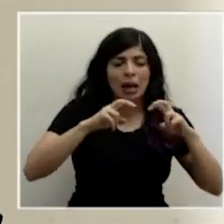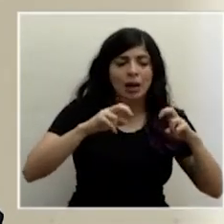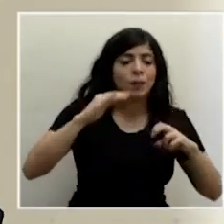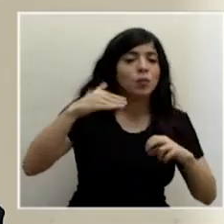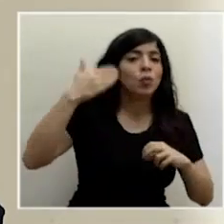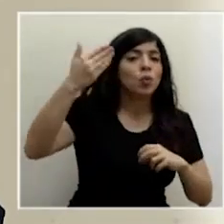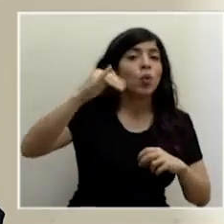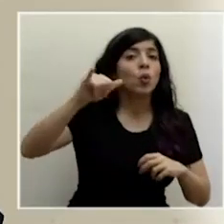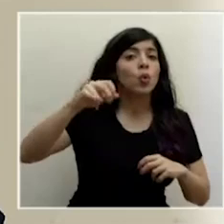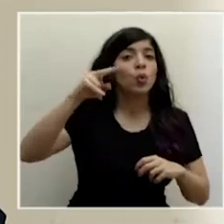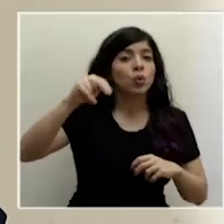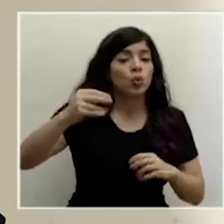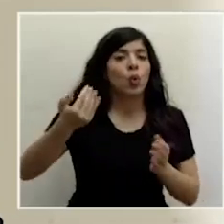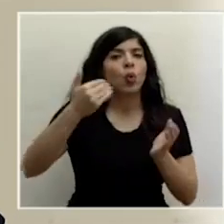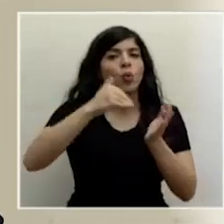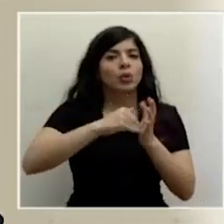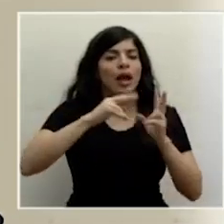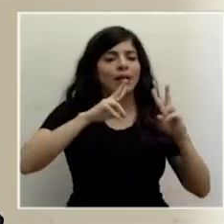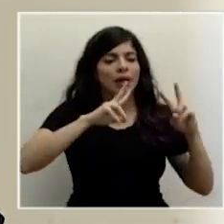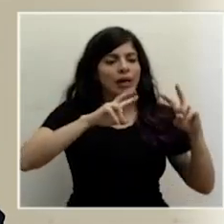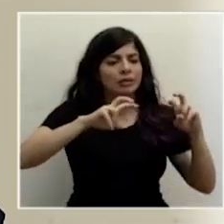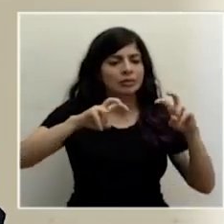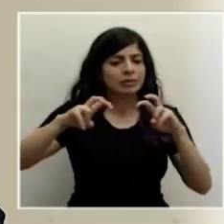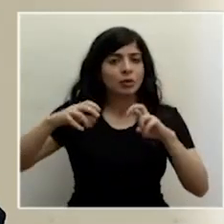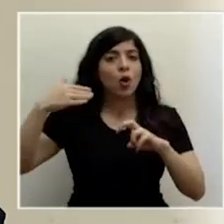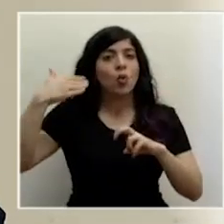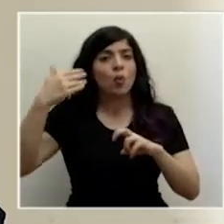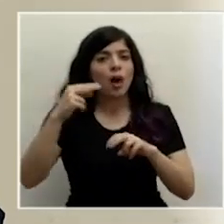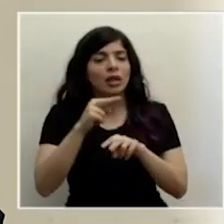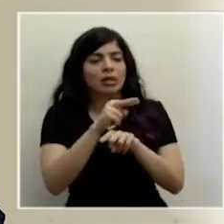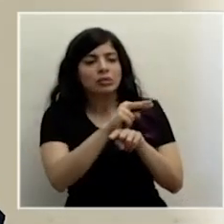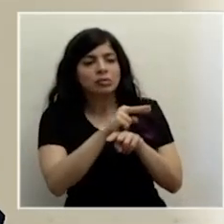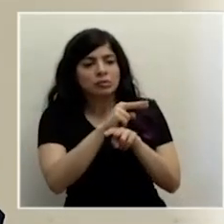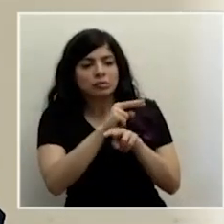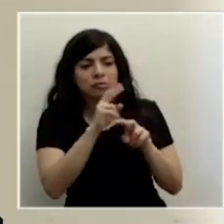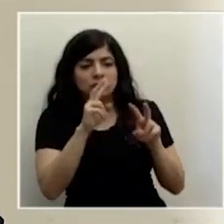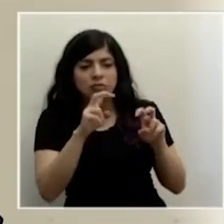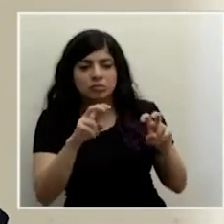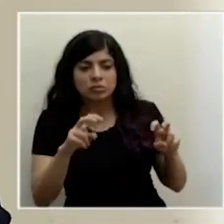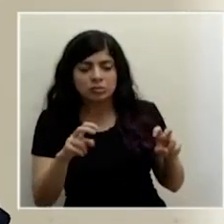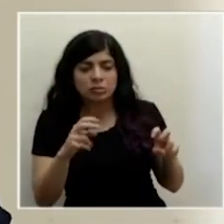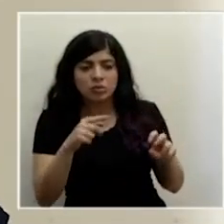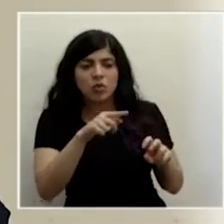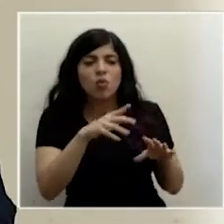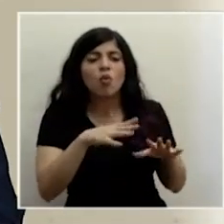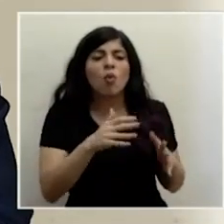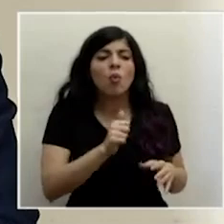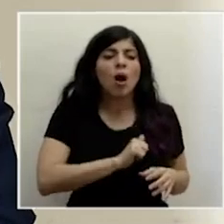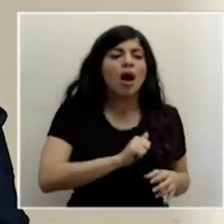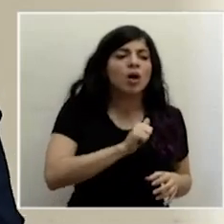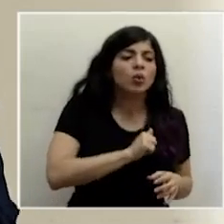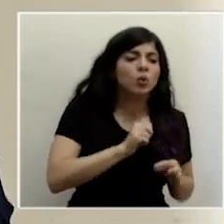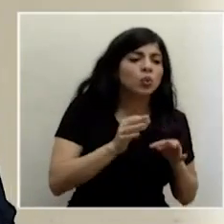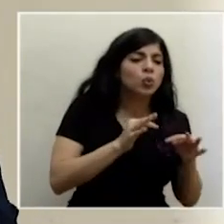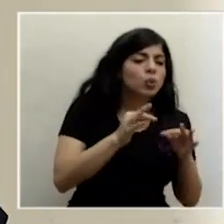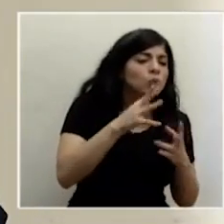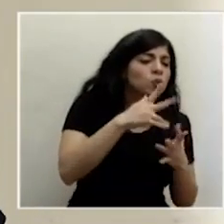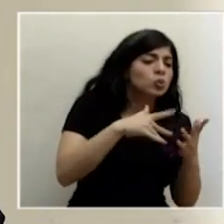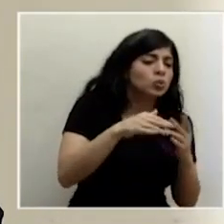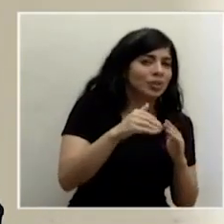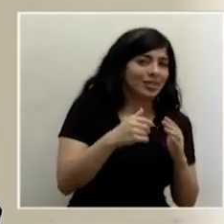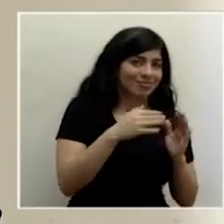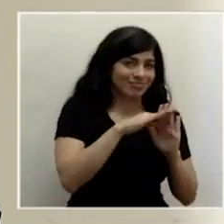junio, una vez que hagamos el monitoreo y la valoración del comportamiento de los turistas bajo estas